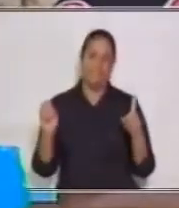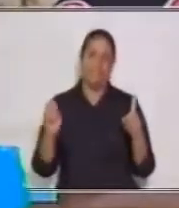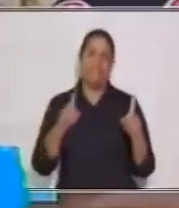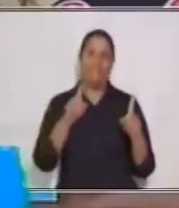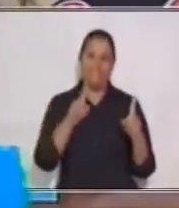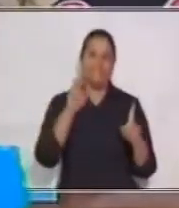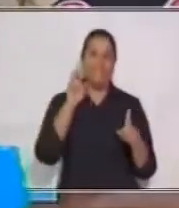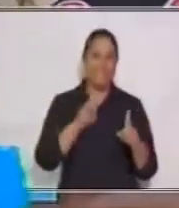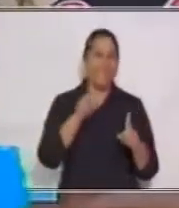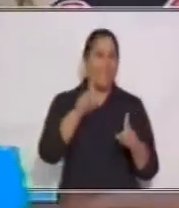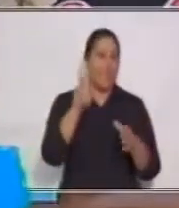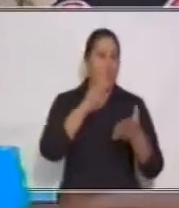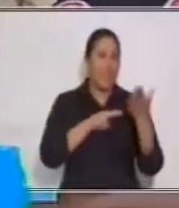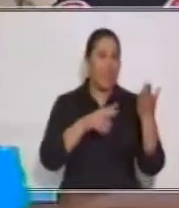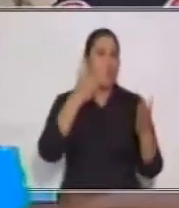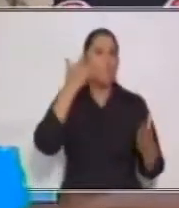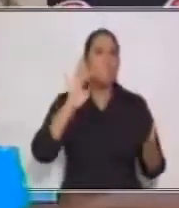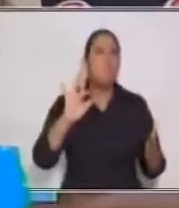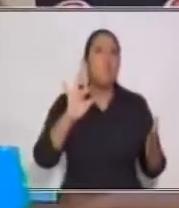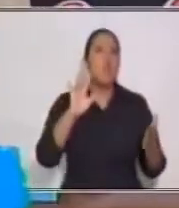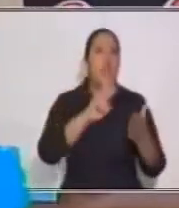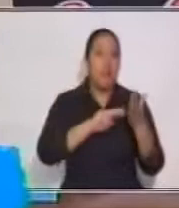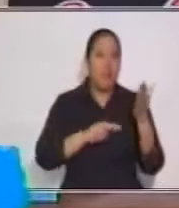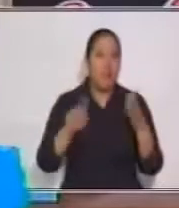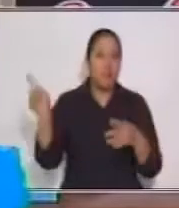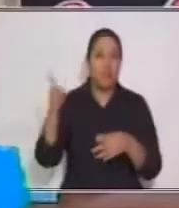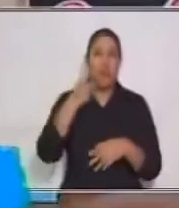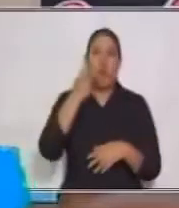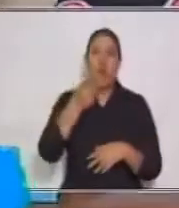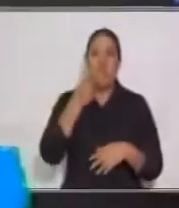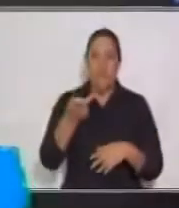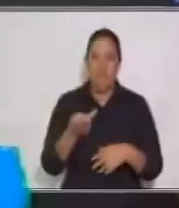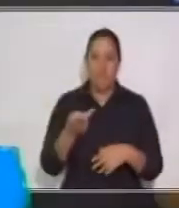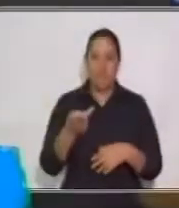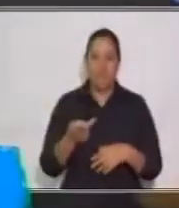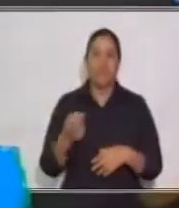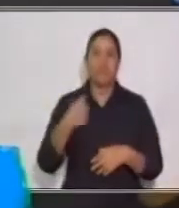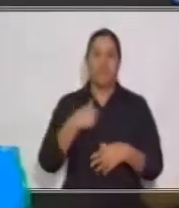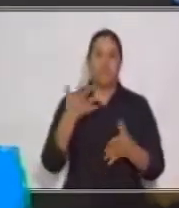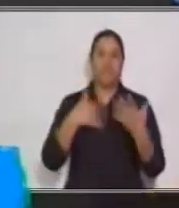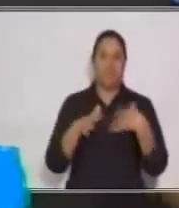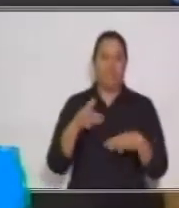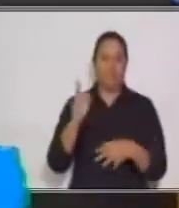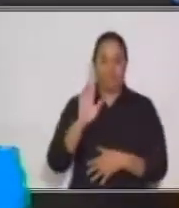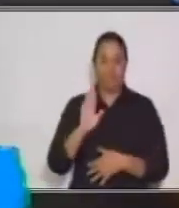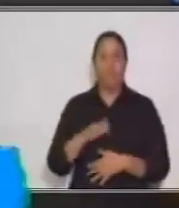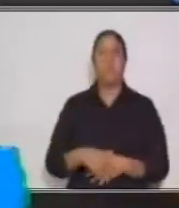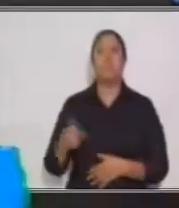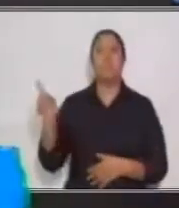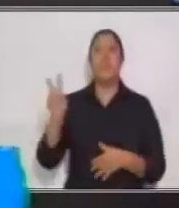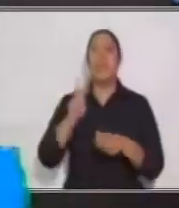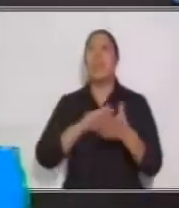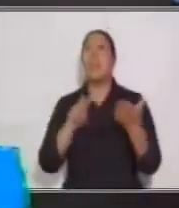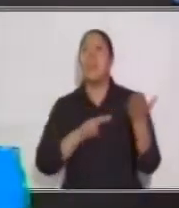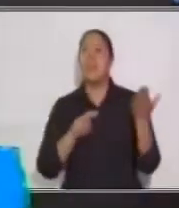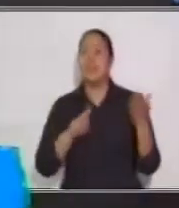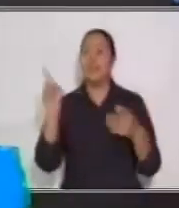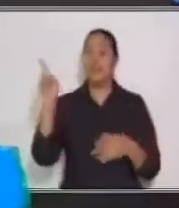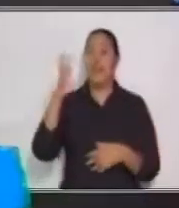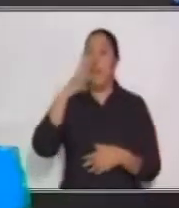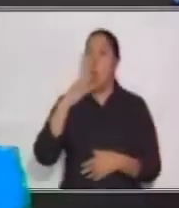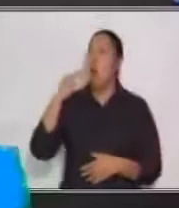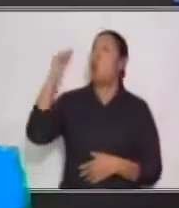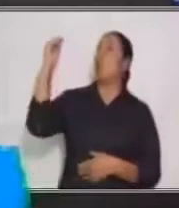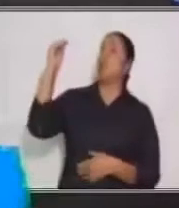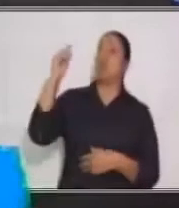pausas. ¿Qué les parece? Vamos a ver. ¿De acuerdo? Muy bien. Nuestra lectura se llama El lobito feroz.